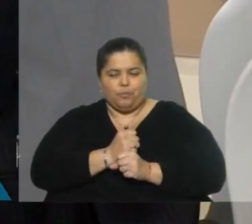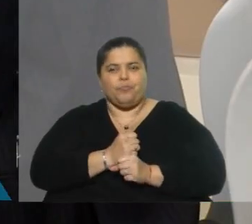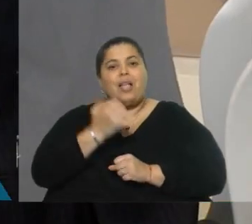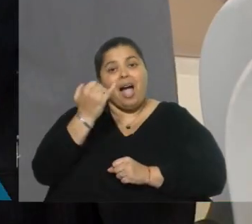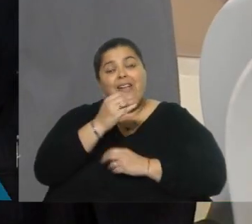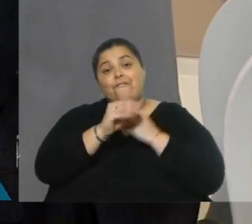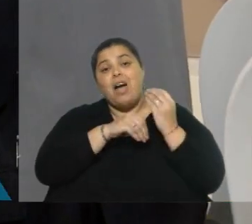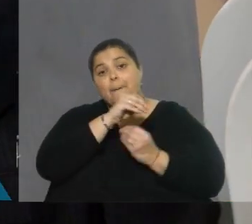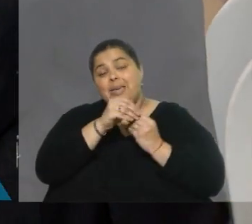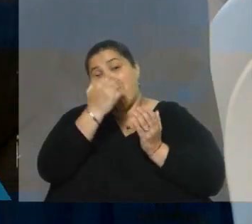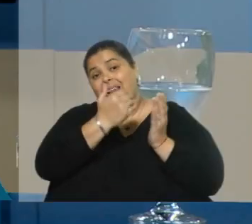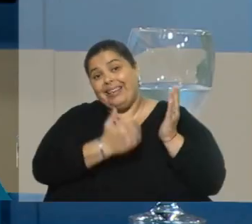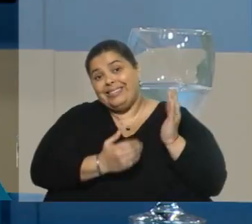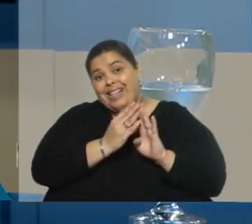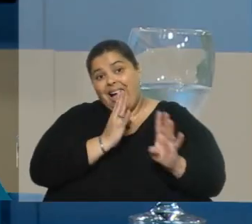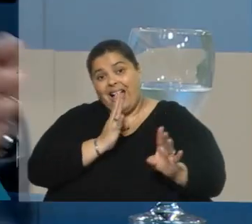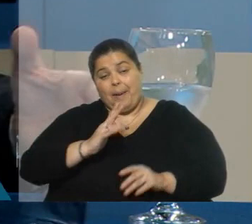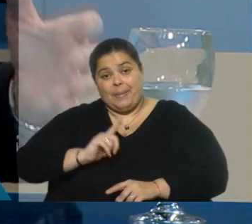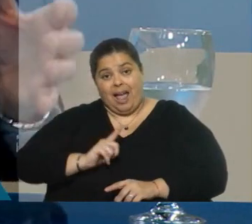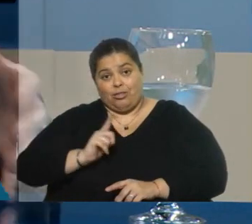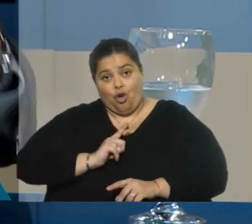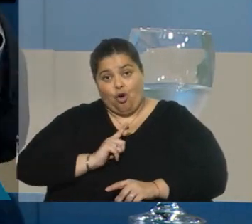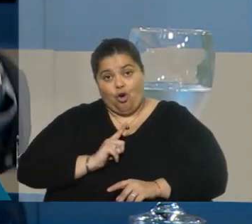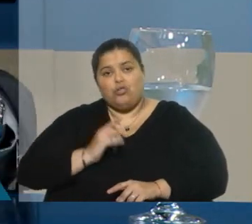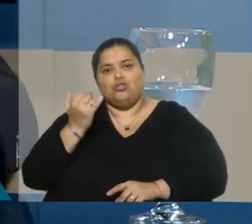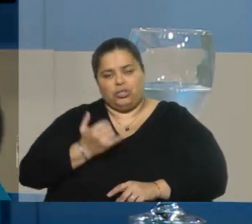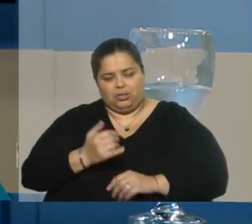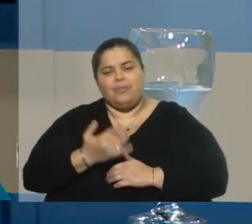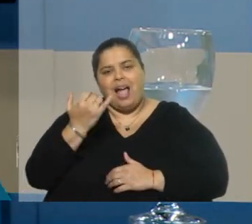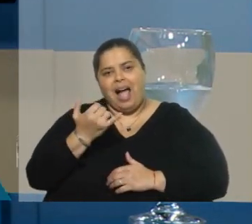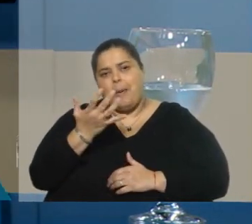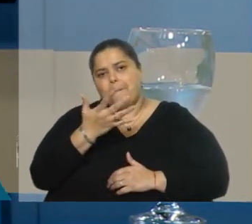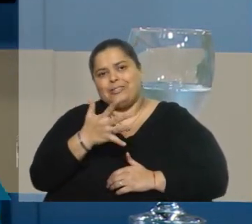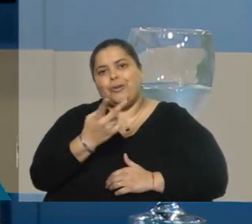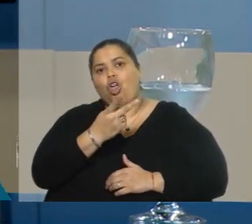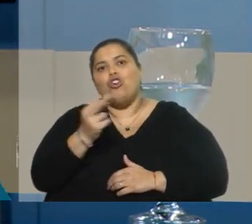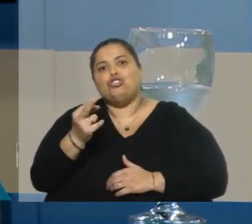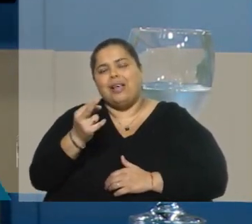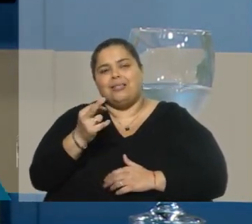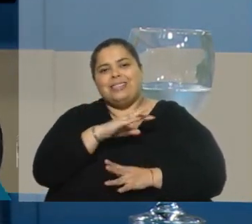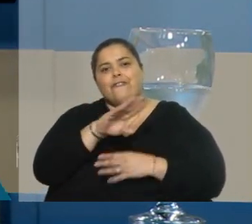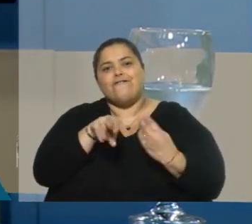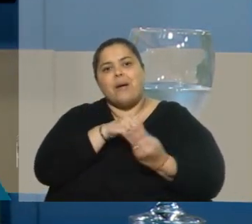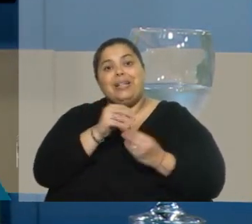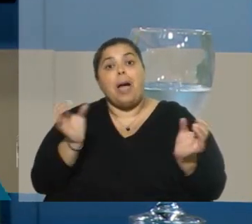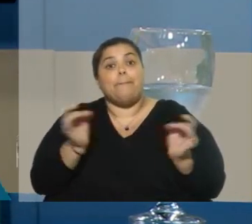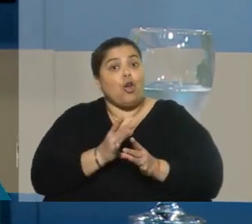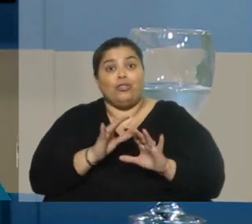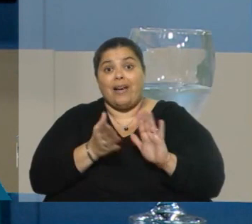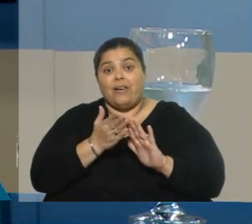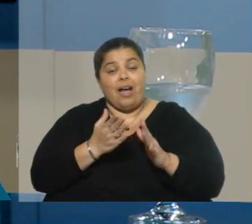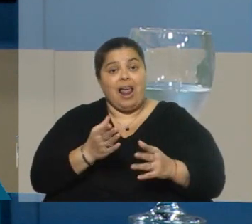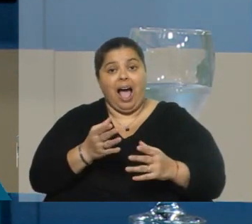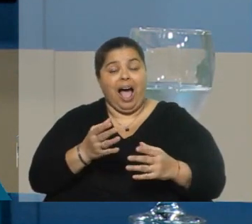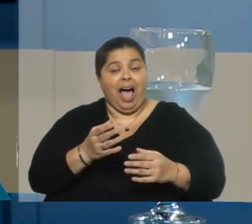lista de espera para adoptar? Claro. Hay familias en lista de espera y tenemos cerca de 200 familias prontas para adoptar. Entonces ahora se nos genera una